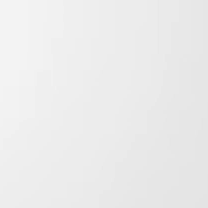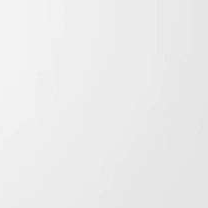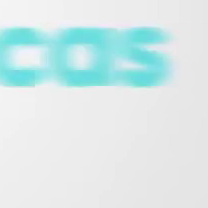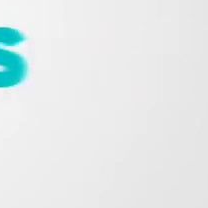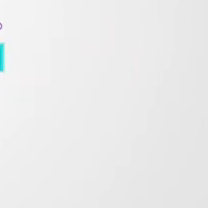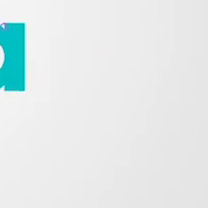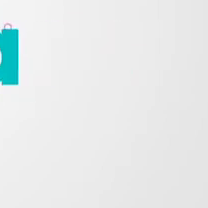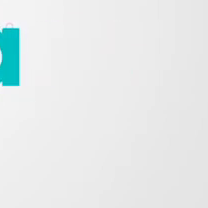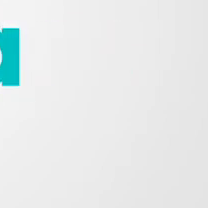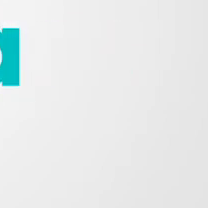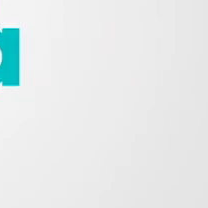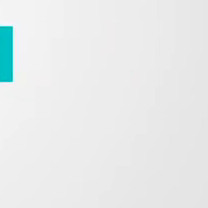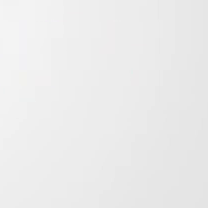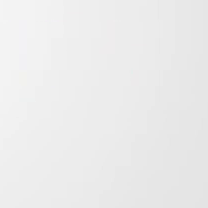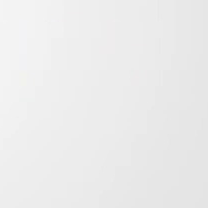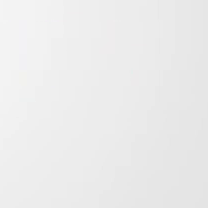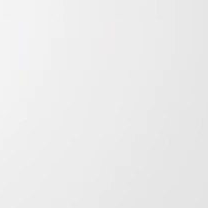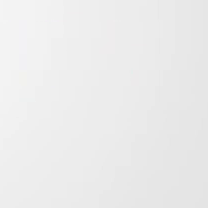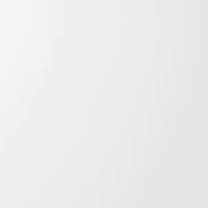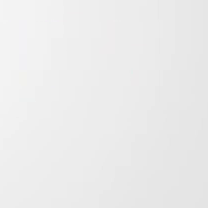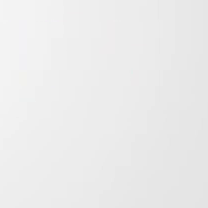C. ¡Gracias!